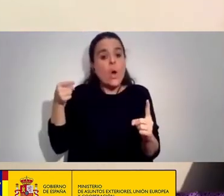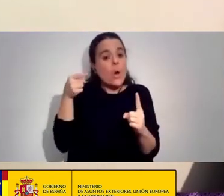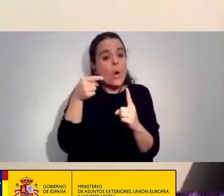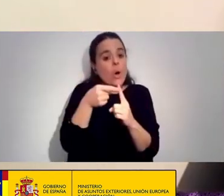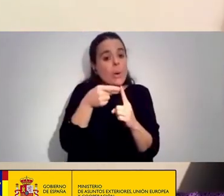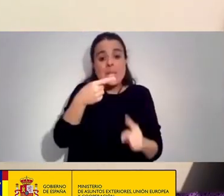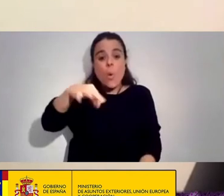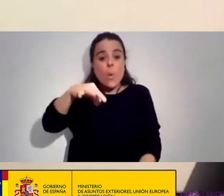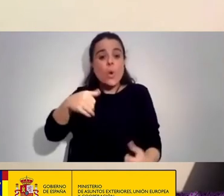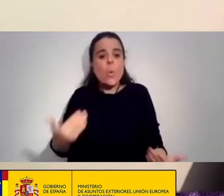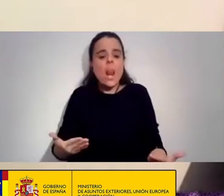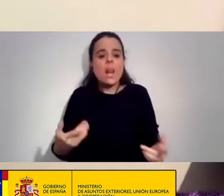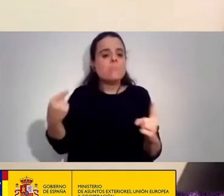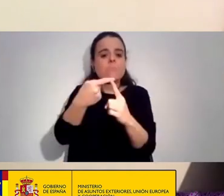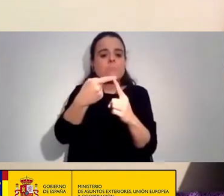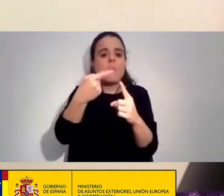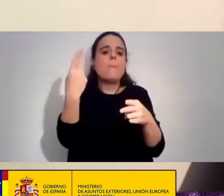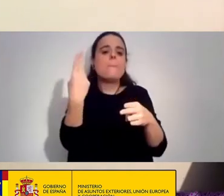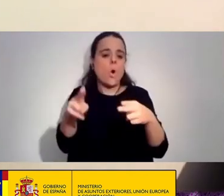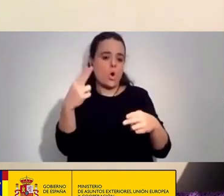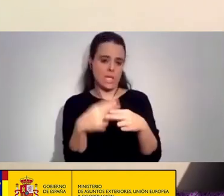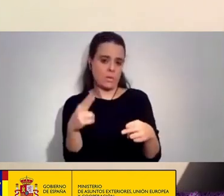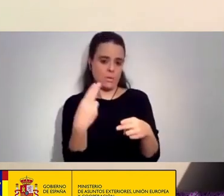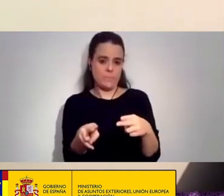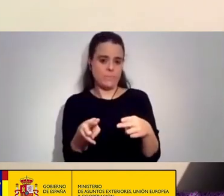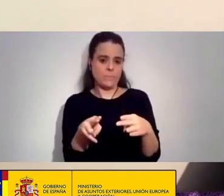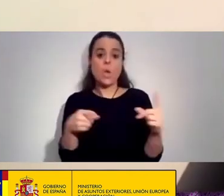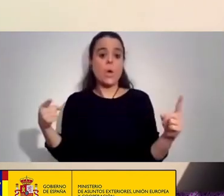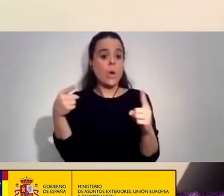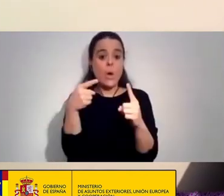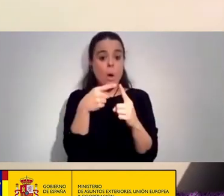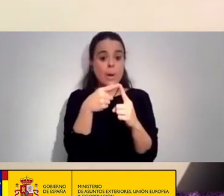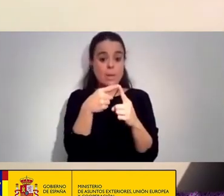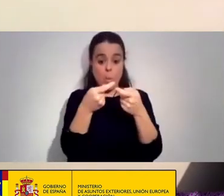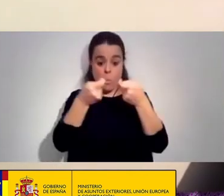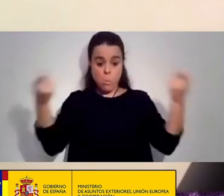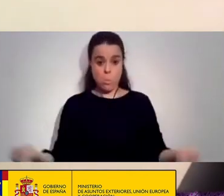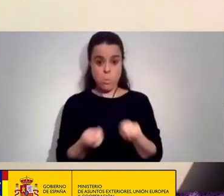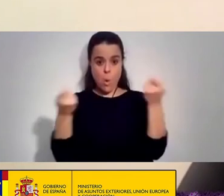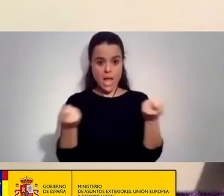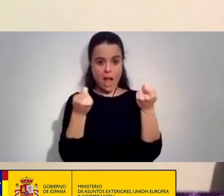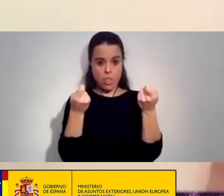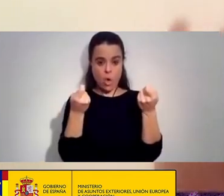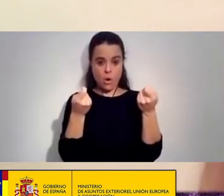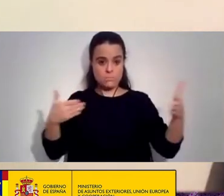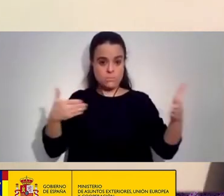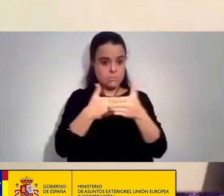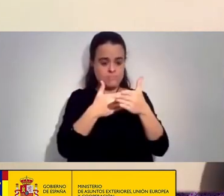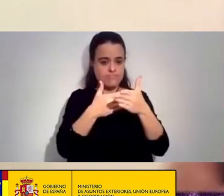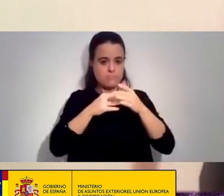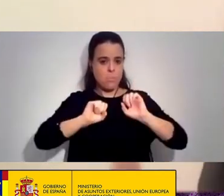ataque Era político El objetivo único Era poder detener Una publicación Y poder como salvar